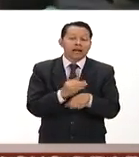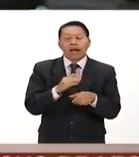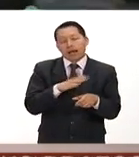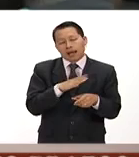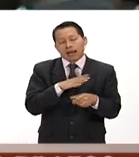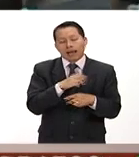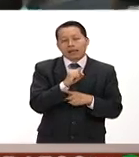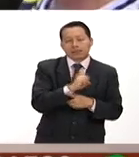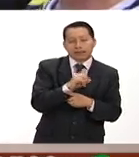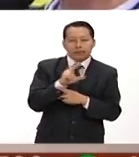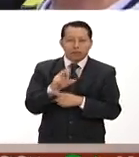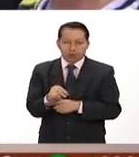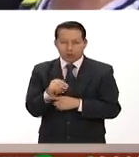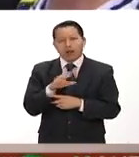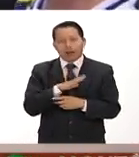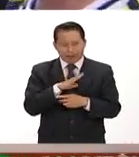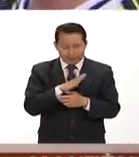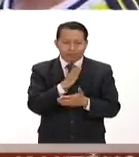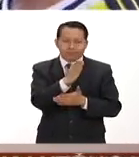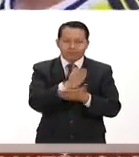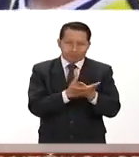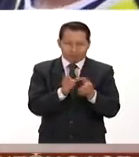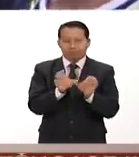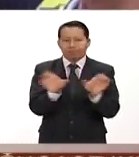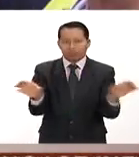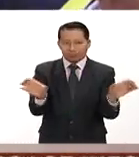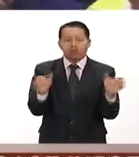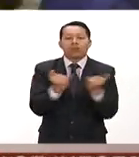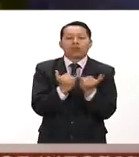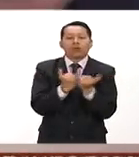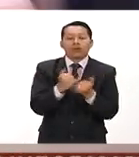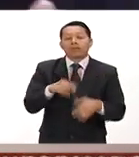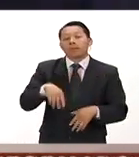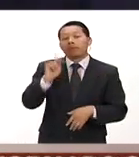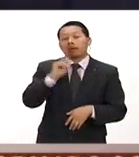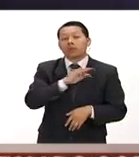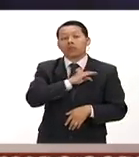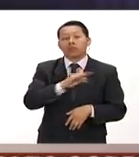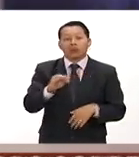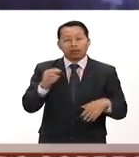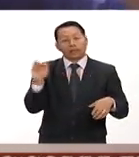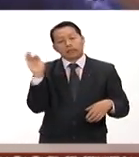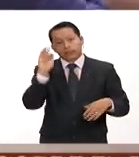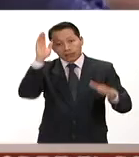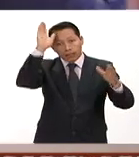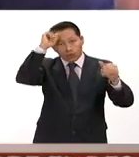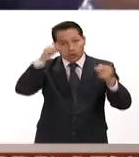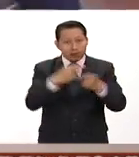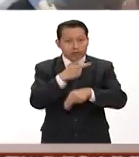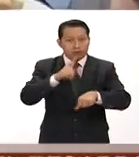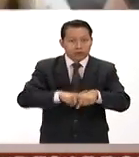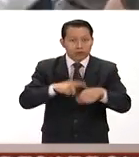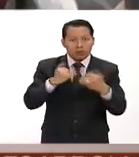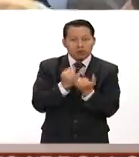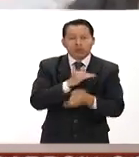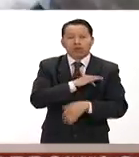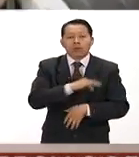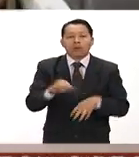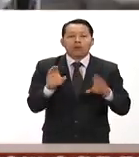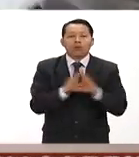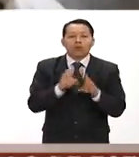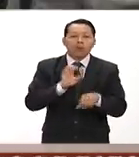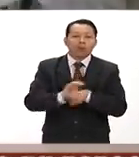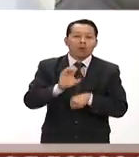sí y el no pero eso marca la pauta para acuerdos nacionales y para que Colombia digamos empiece a